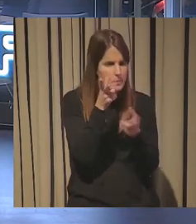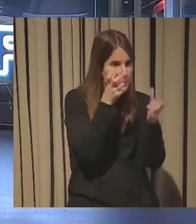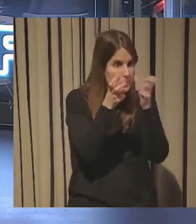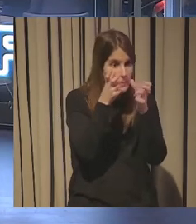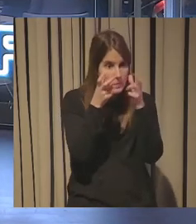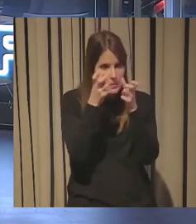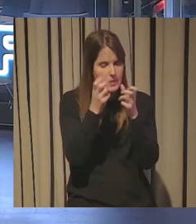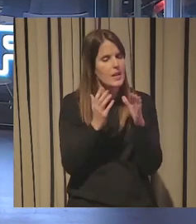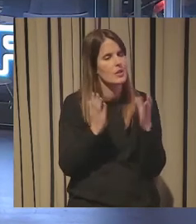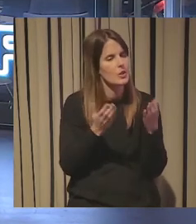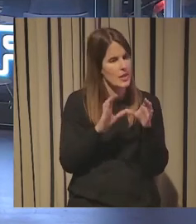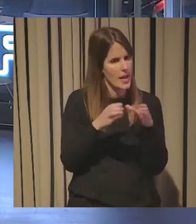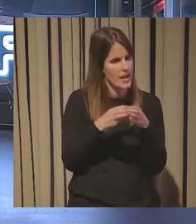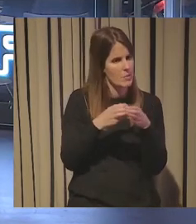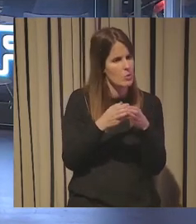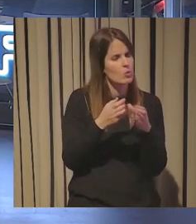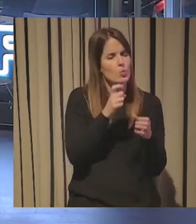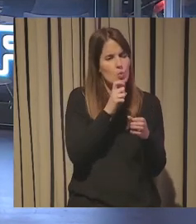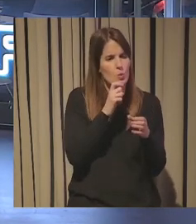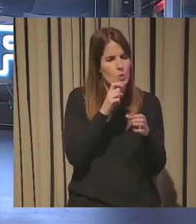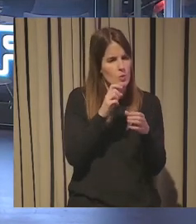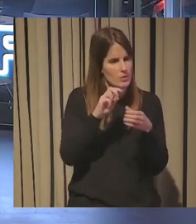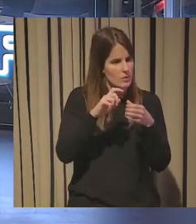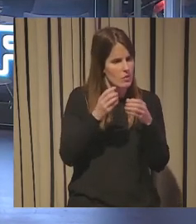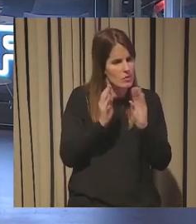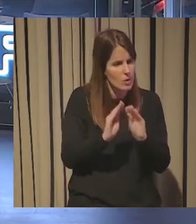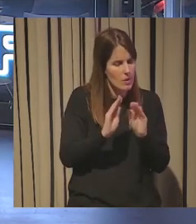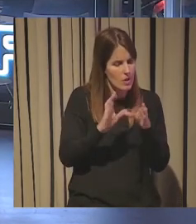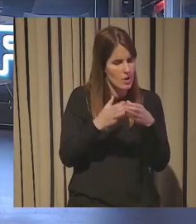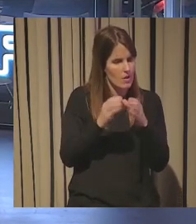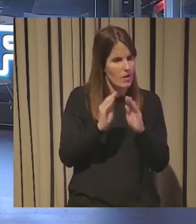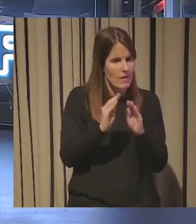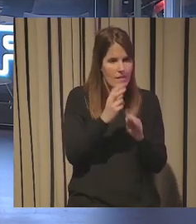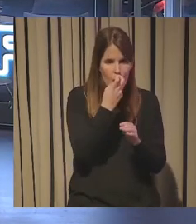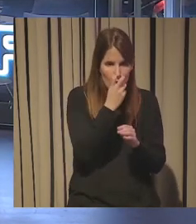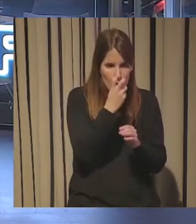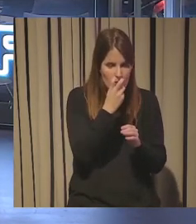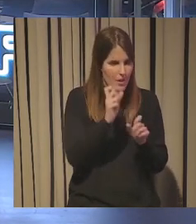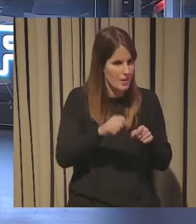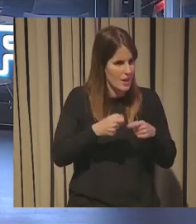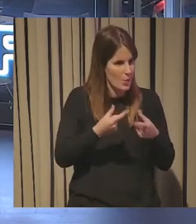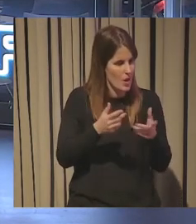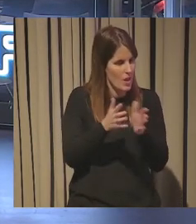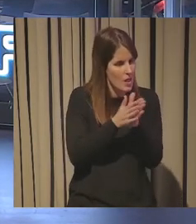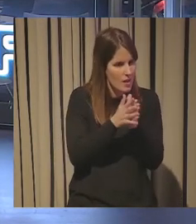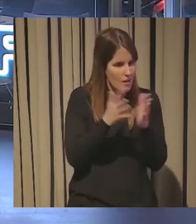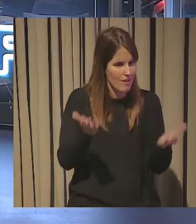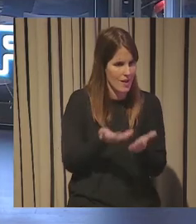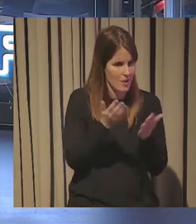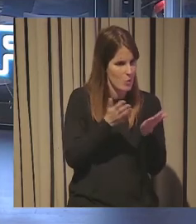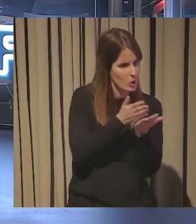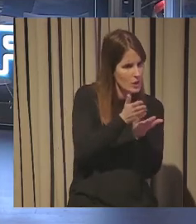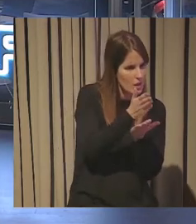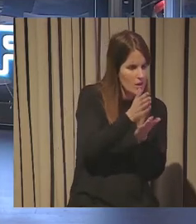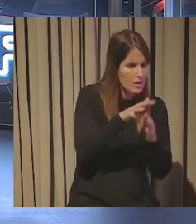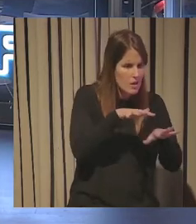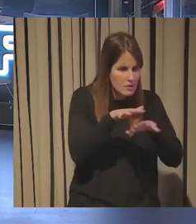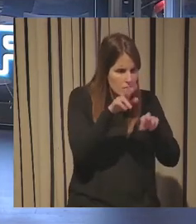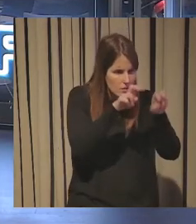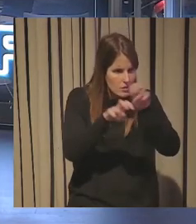que los equipos realmente estén formados en eso que tengan como esa curiosidad de buscar las tendencias para